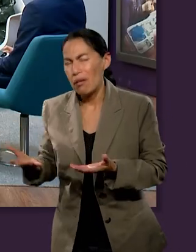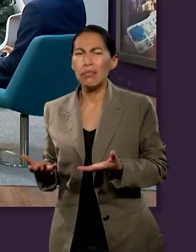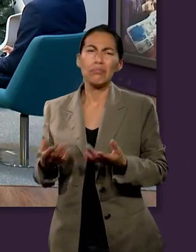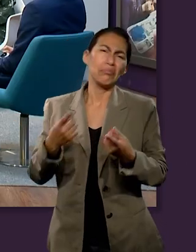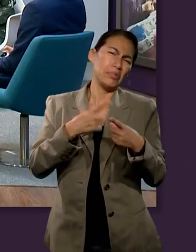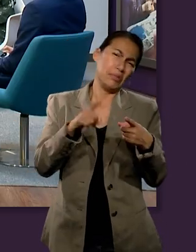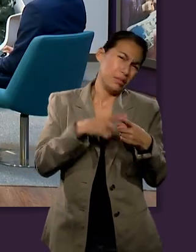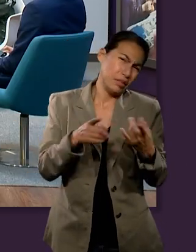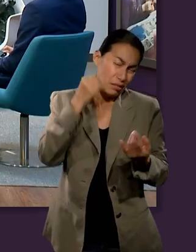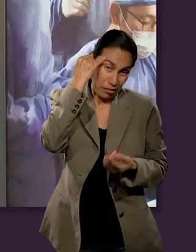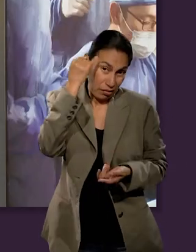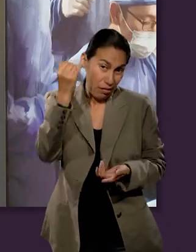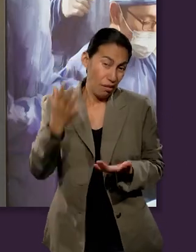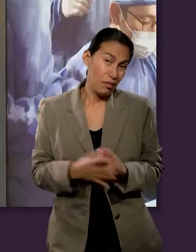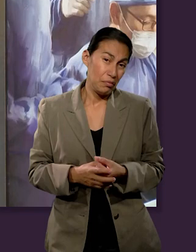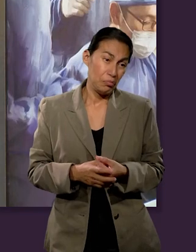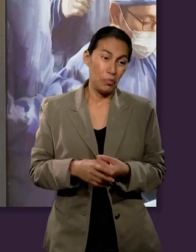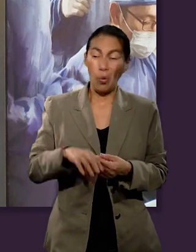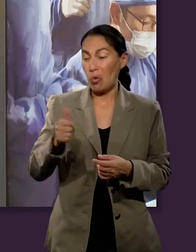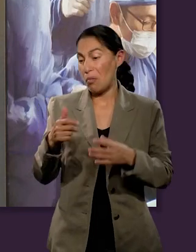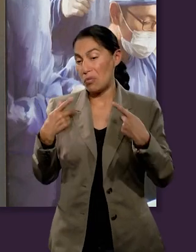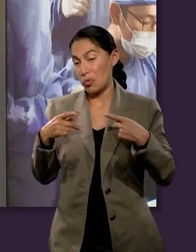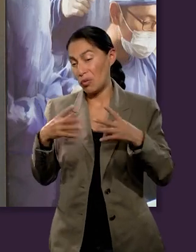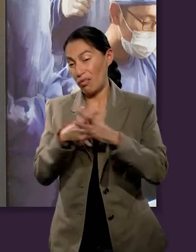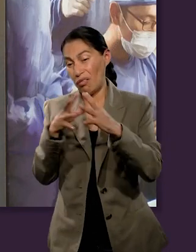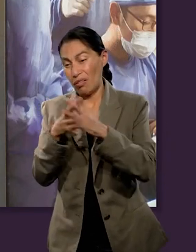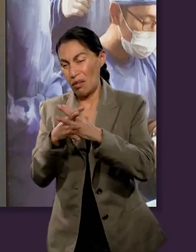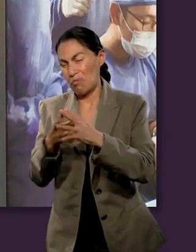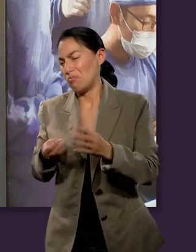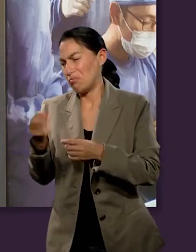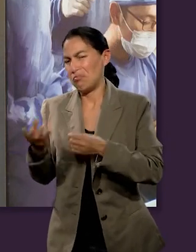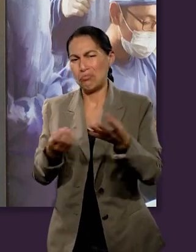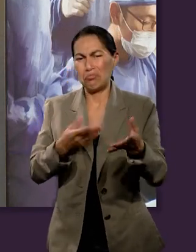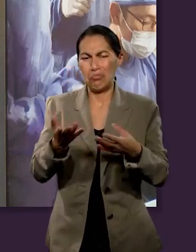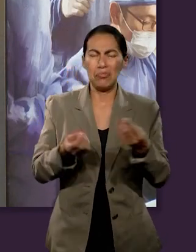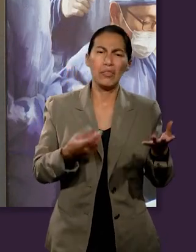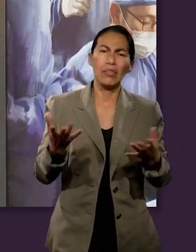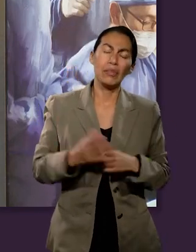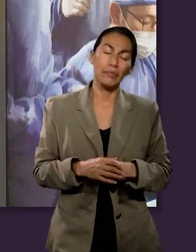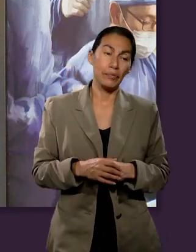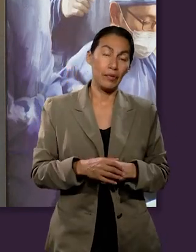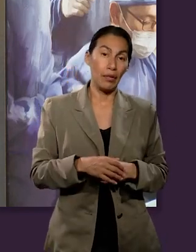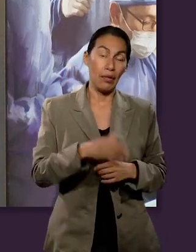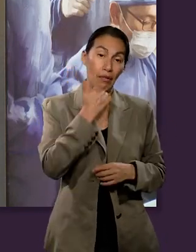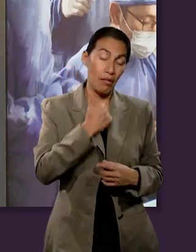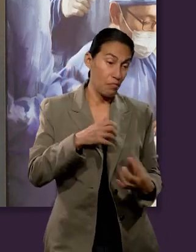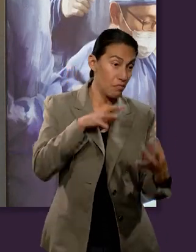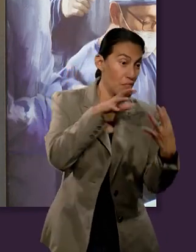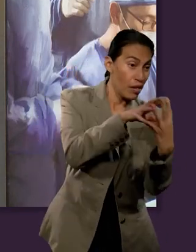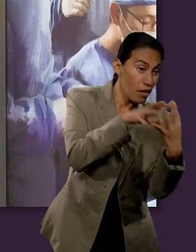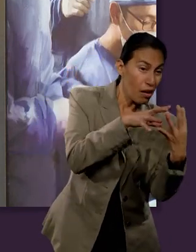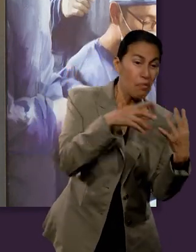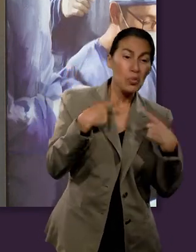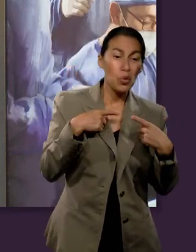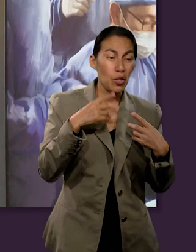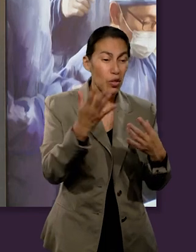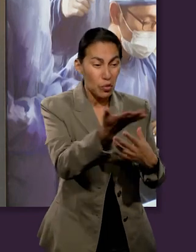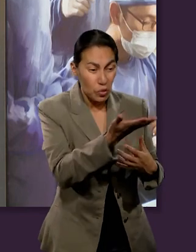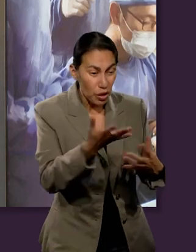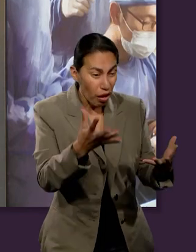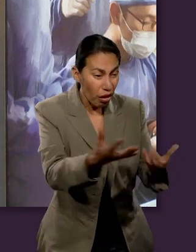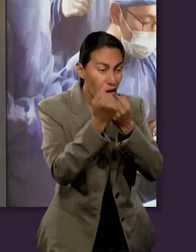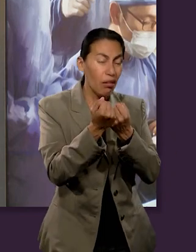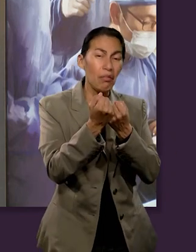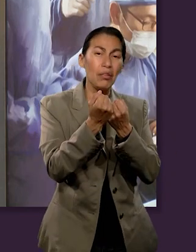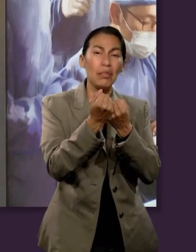Podría haberse lo quedado, podría haberlo repartido junto con los demás guerreros incluso, ¿no? Este, fue a pelear, fue a rescatar